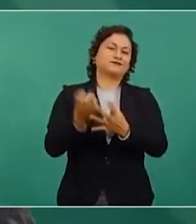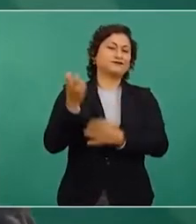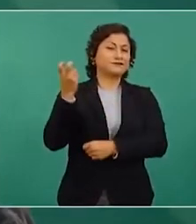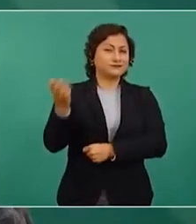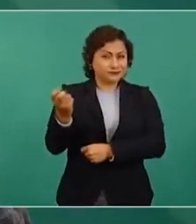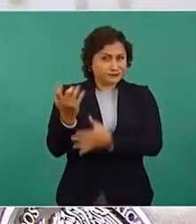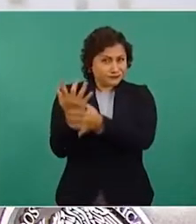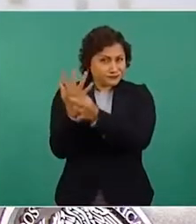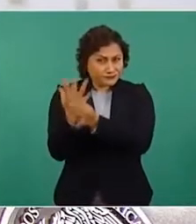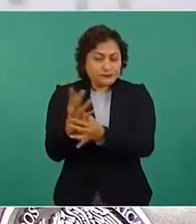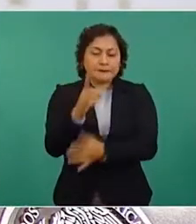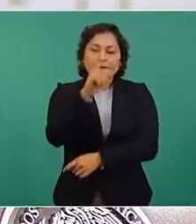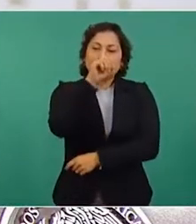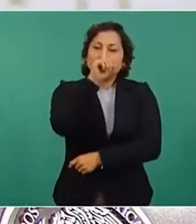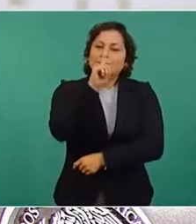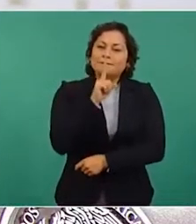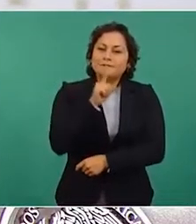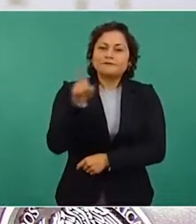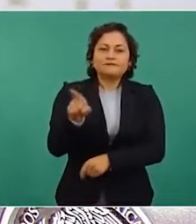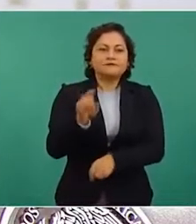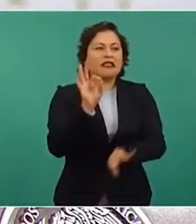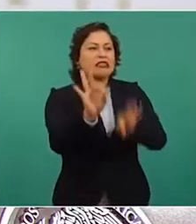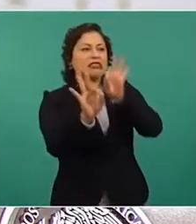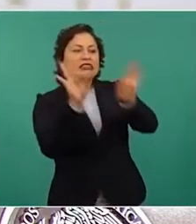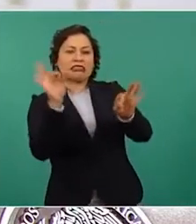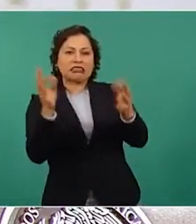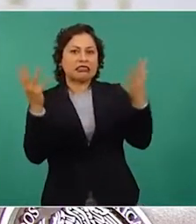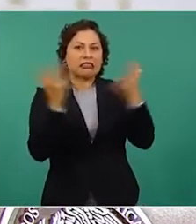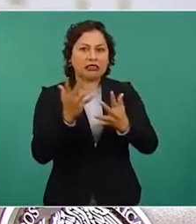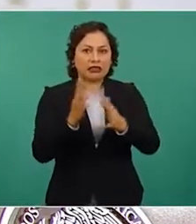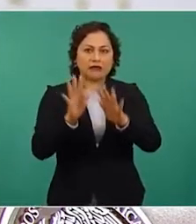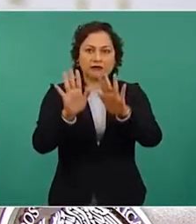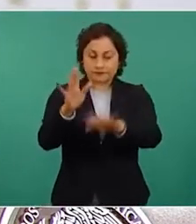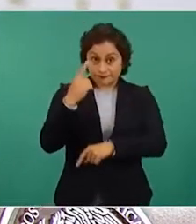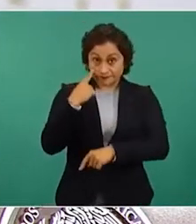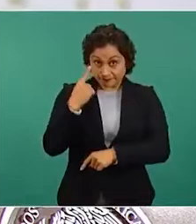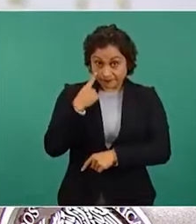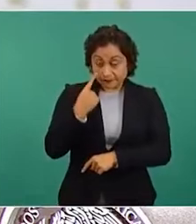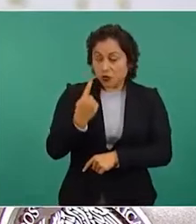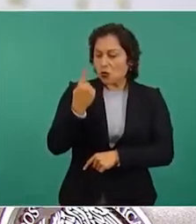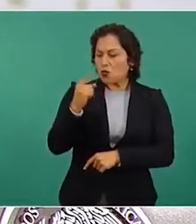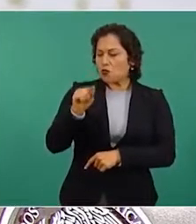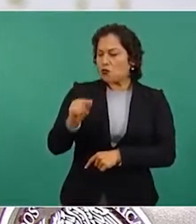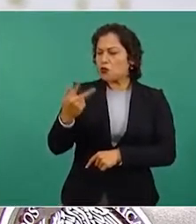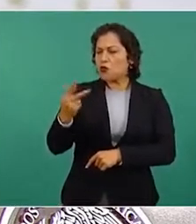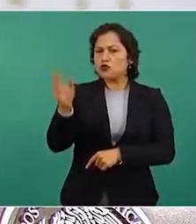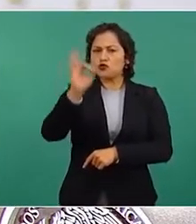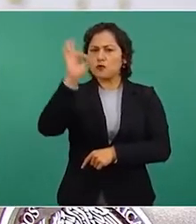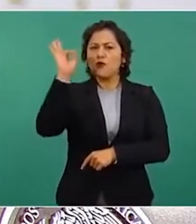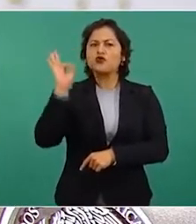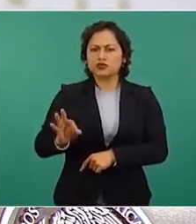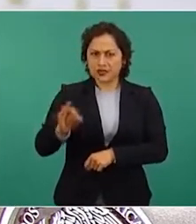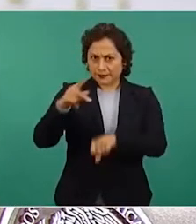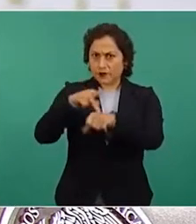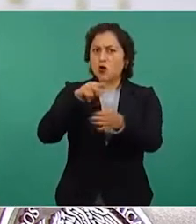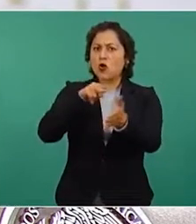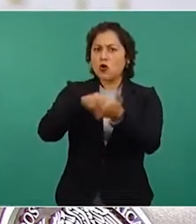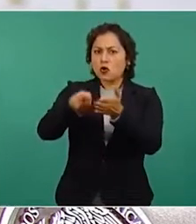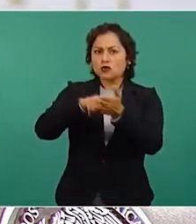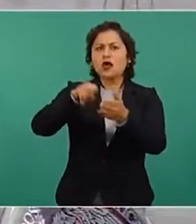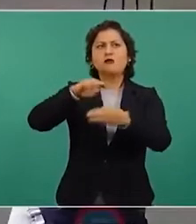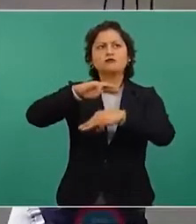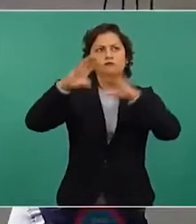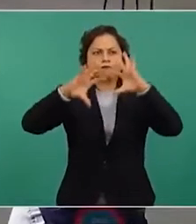que México contribuye con apenas el 1.8 por ciento de las emisiones de carbono en el mundo,